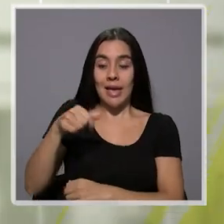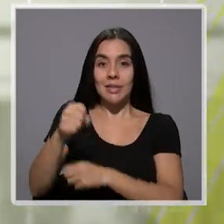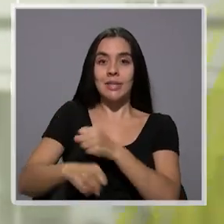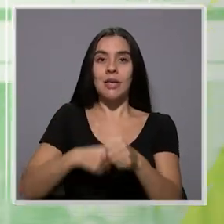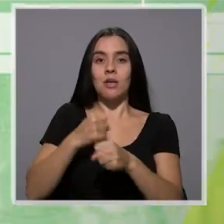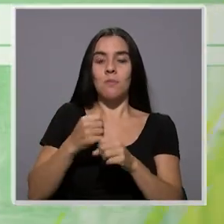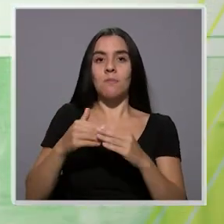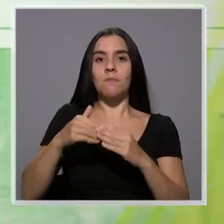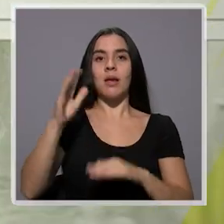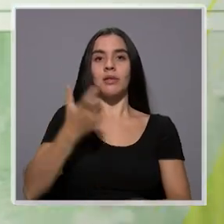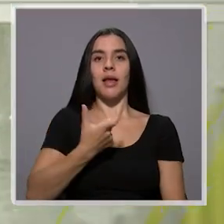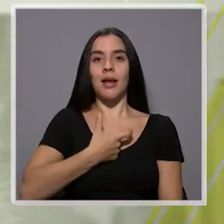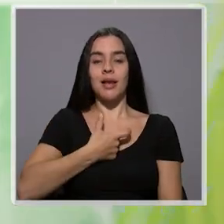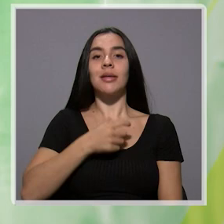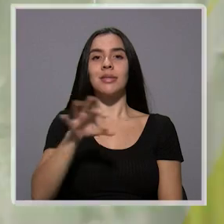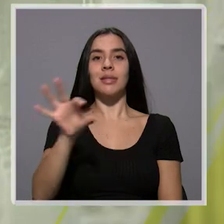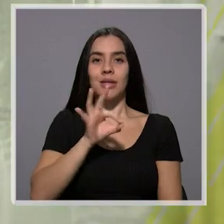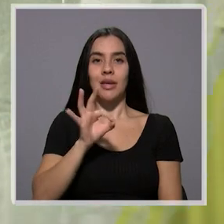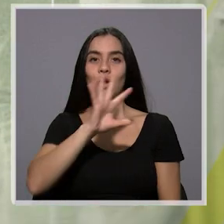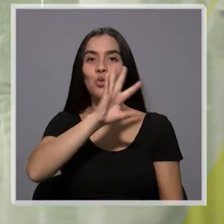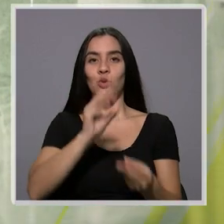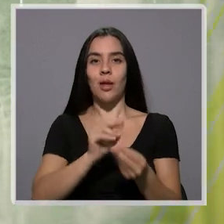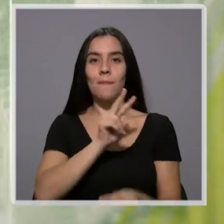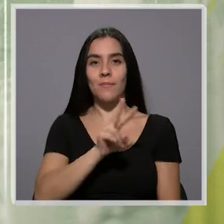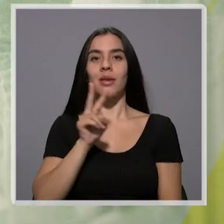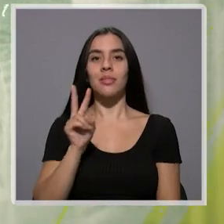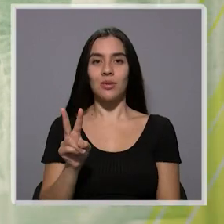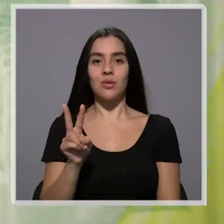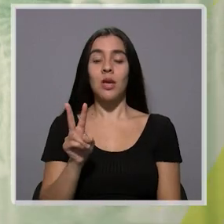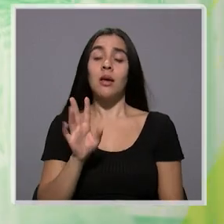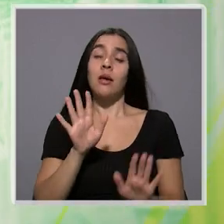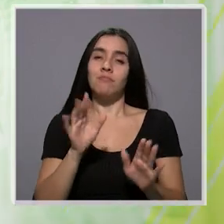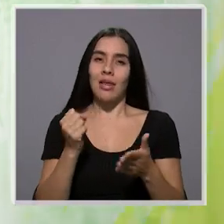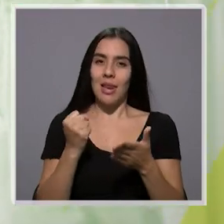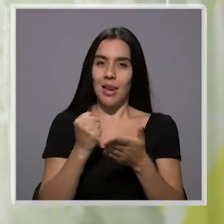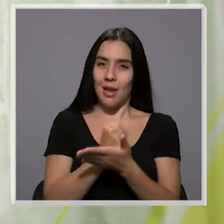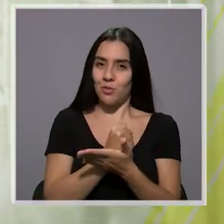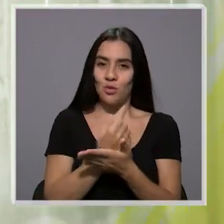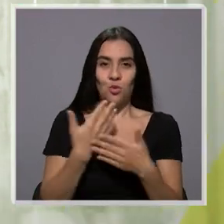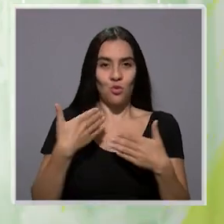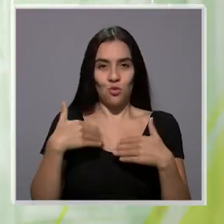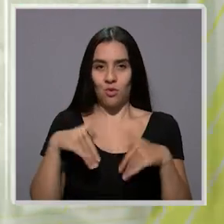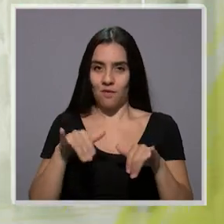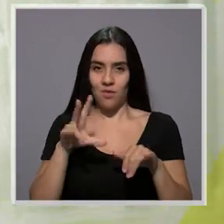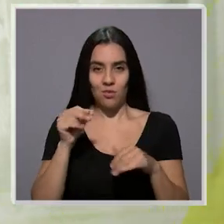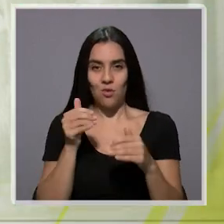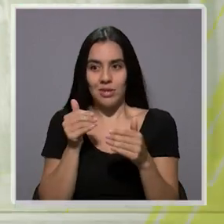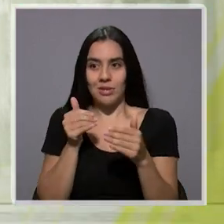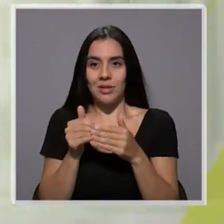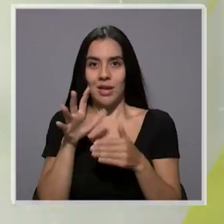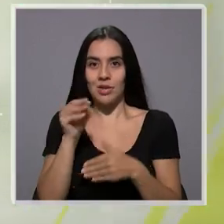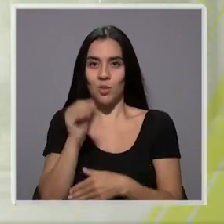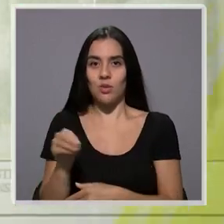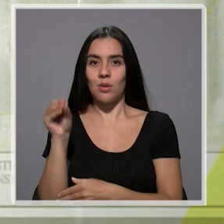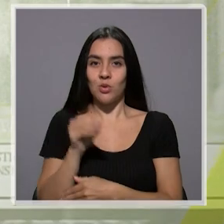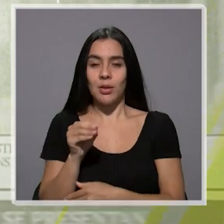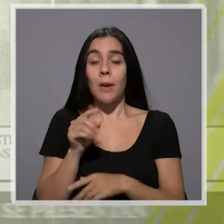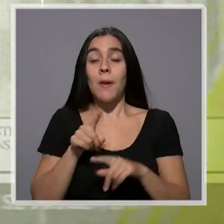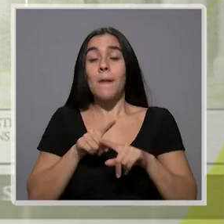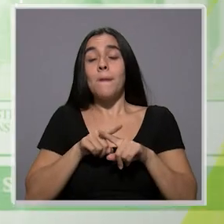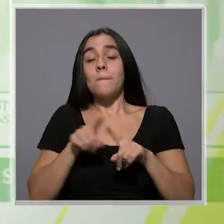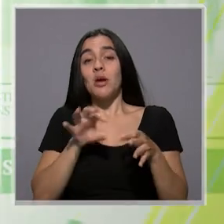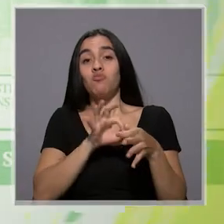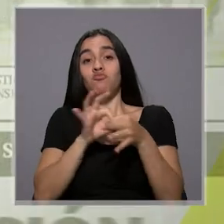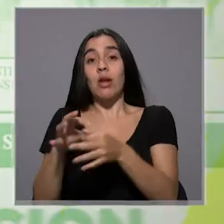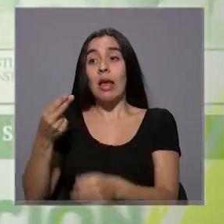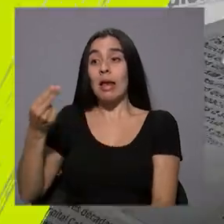que más mujeres alcaldesas hemos elegido, que es un total de 22. Lamentablemente no llegamos ni a cerca del 50%, pero